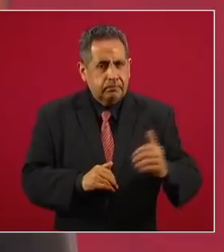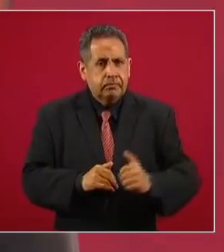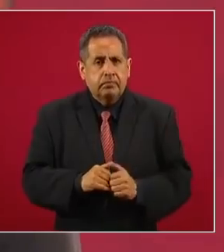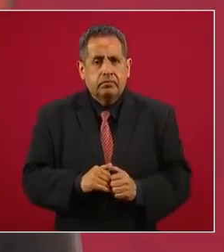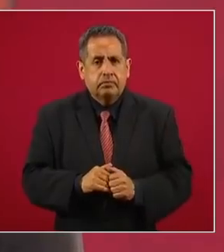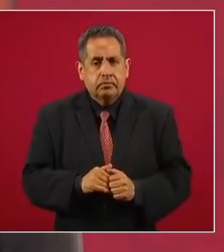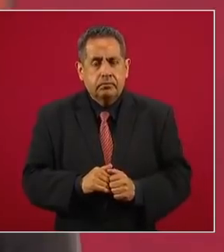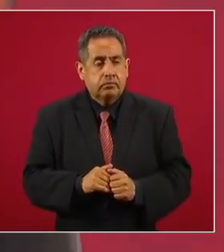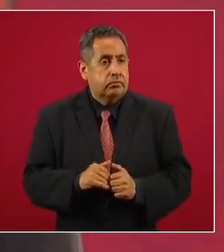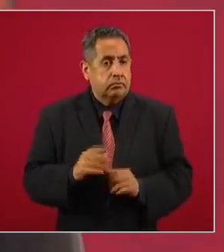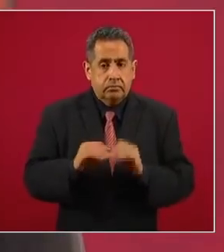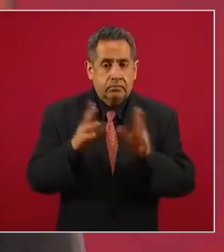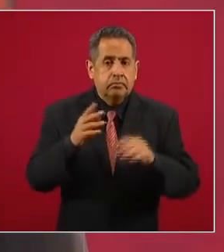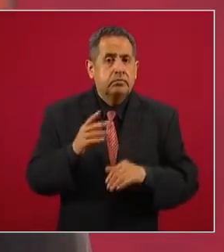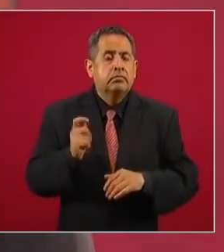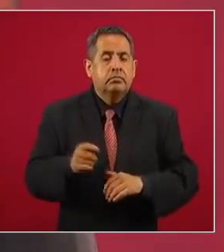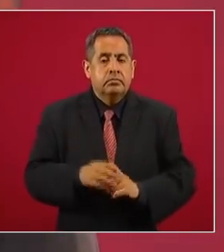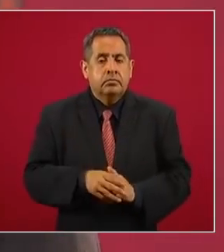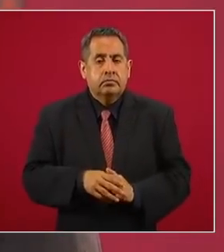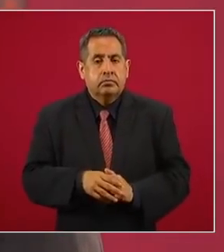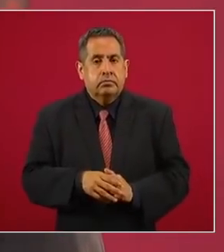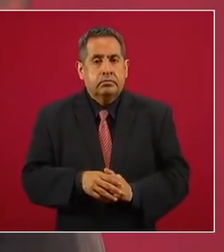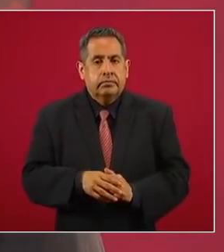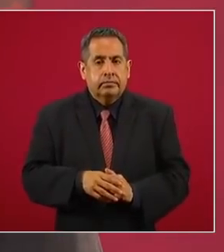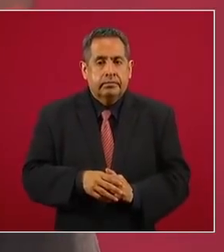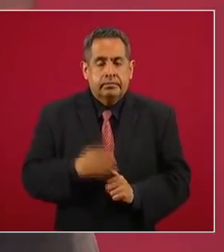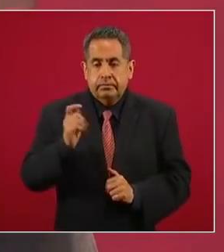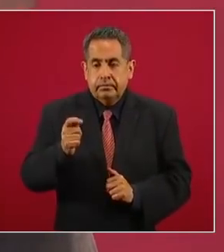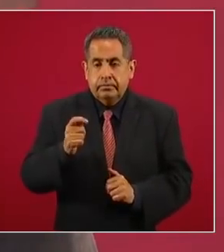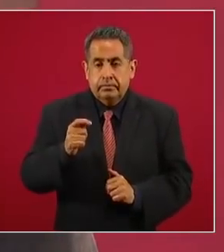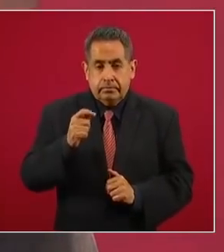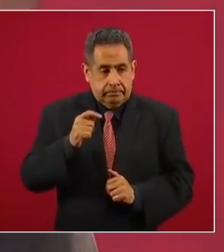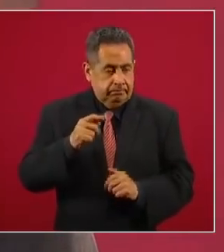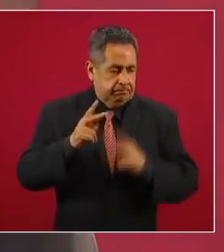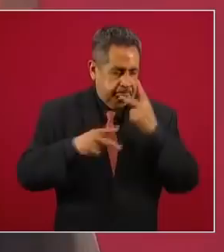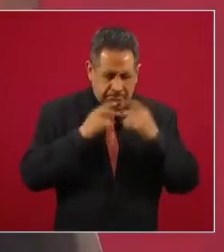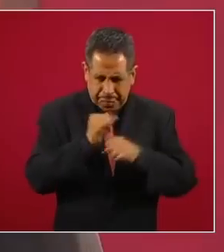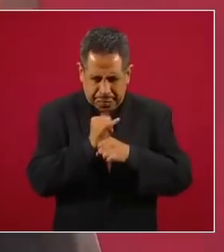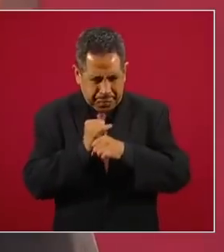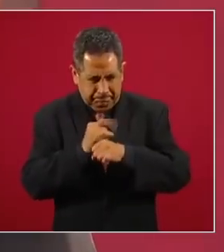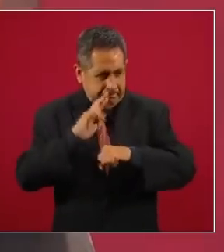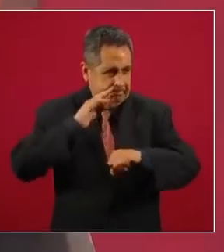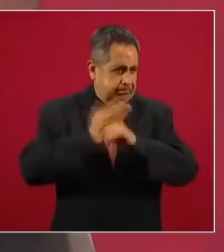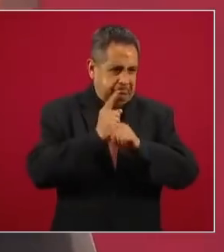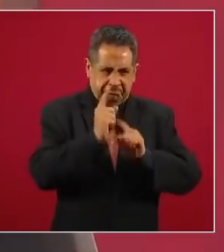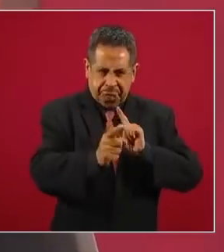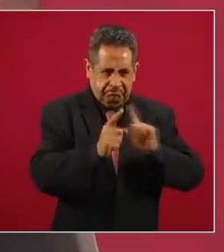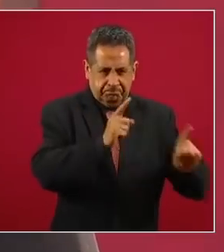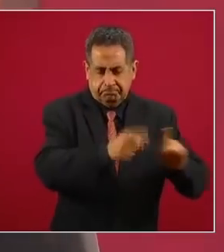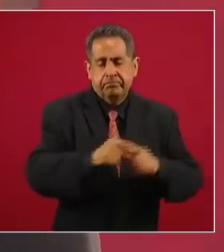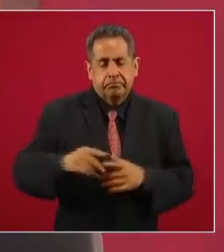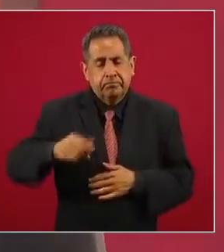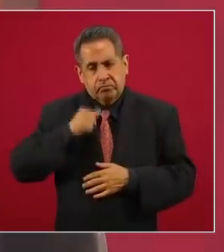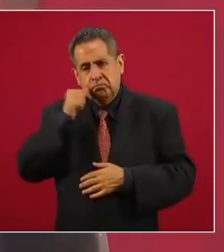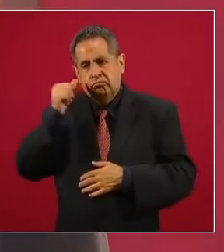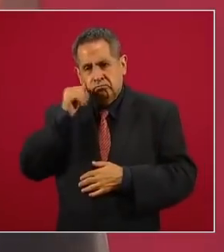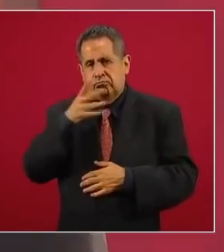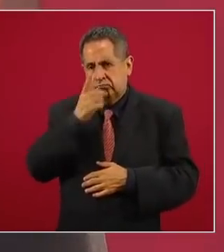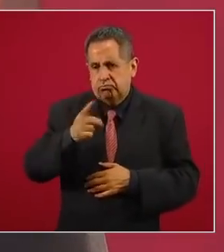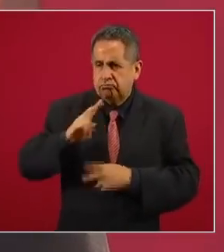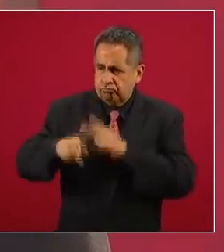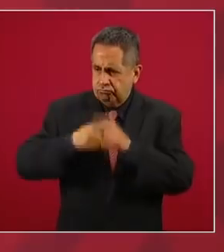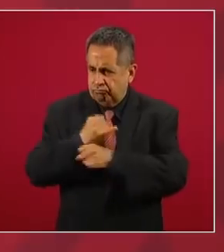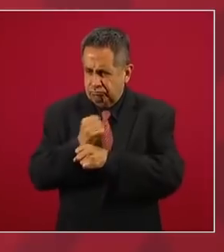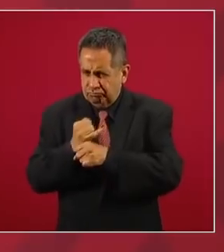desde luego que se van a deslindar responsabilidades, desde ayer lo dije, usted va a hacer la investigación,